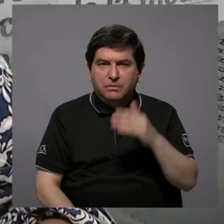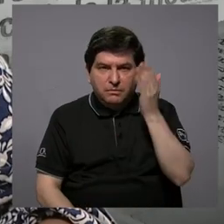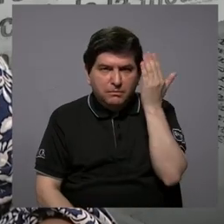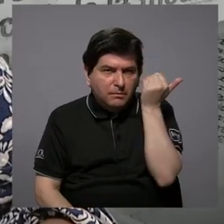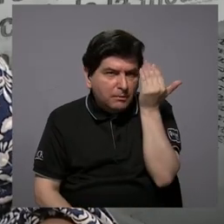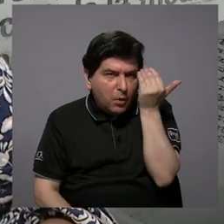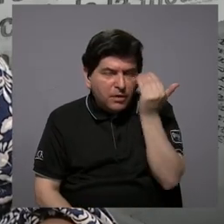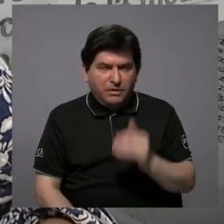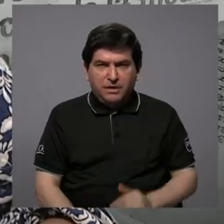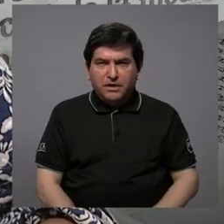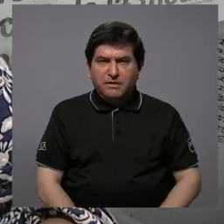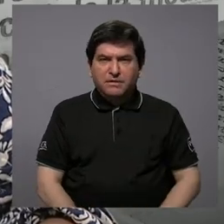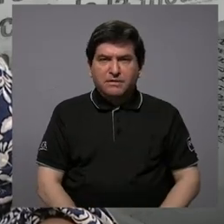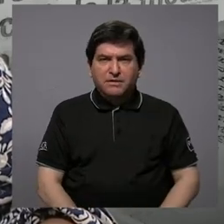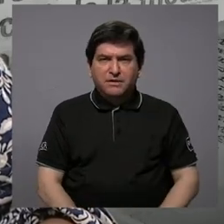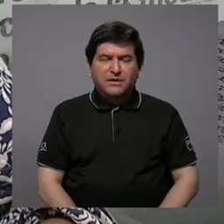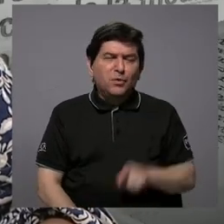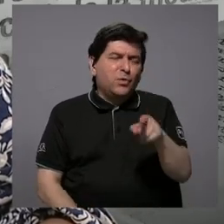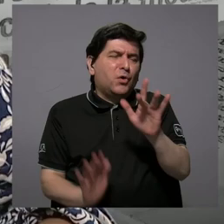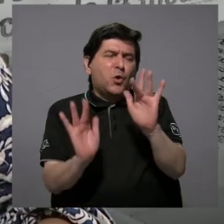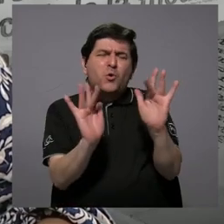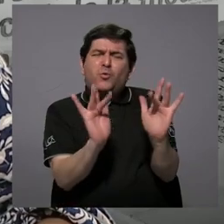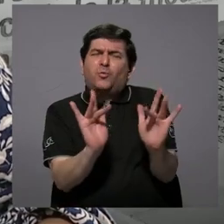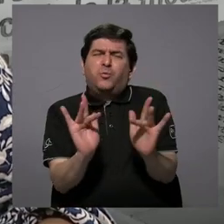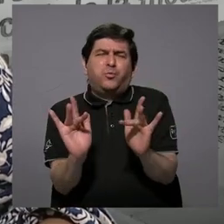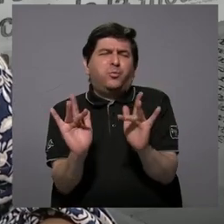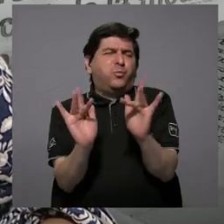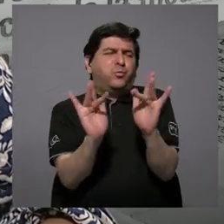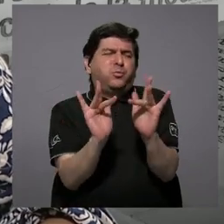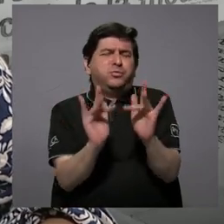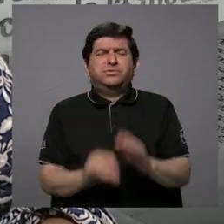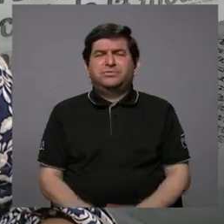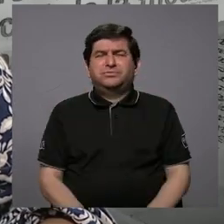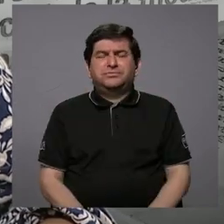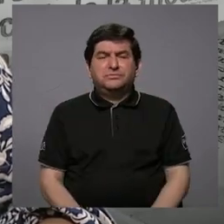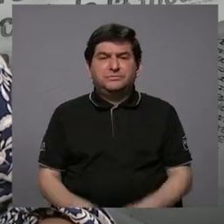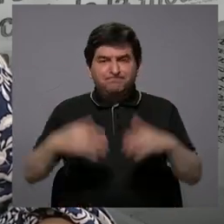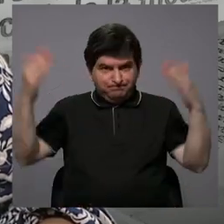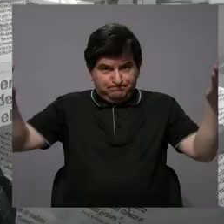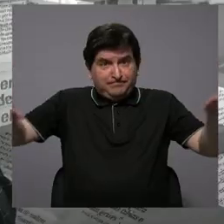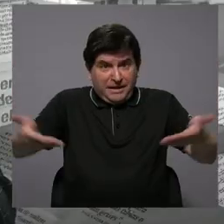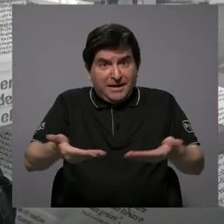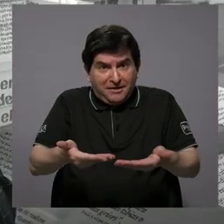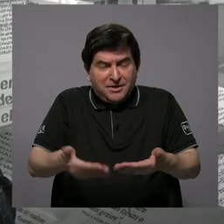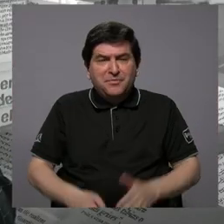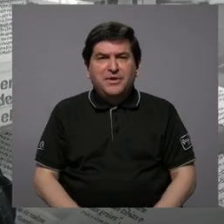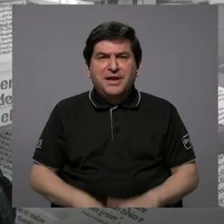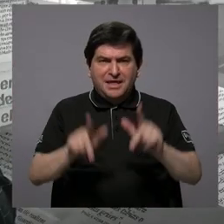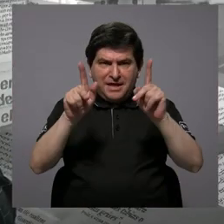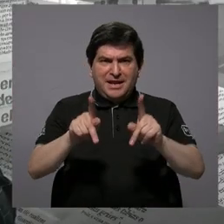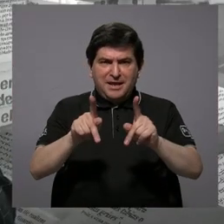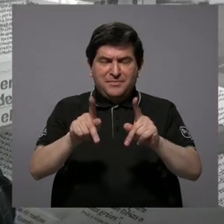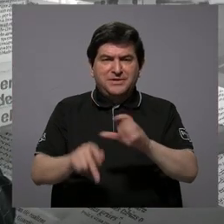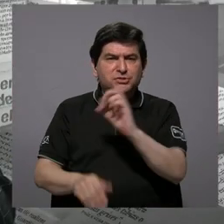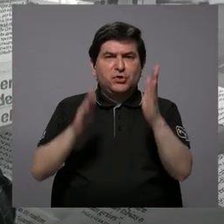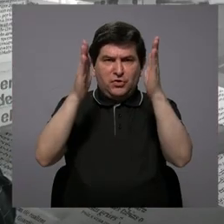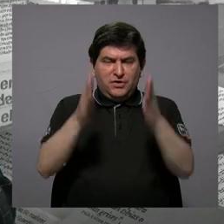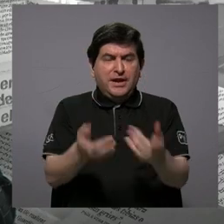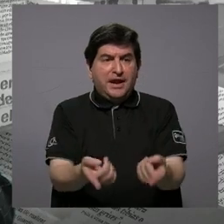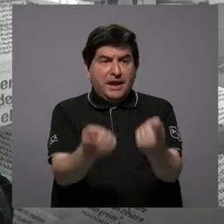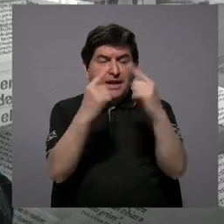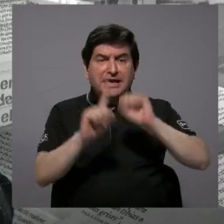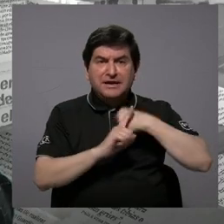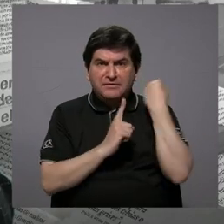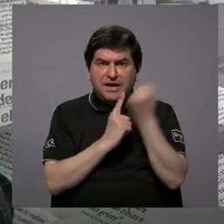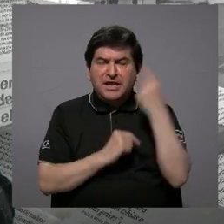fueron ternura, compasión. Acogieron realmente al costarricense que venía